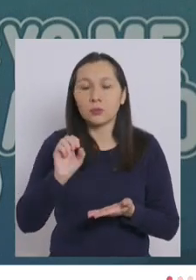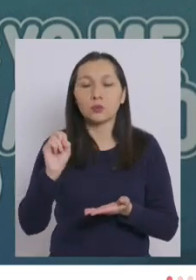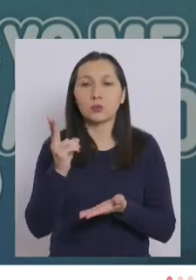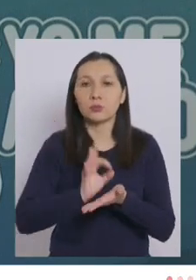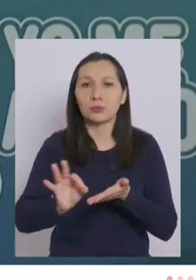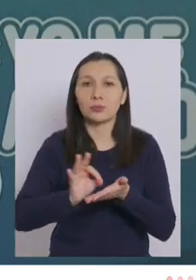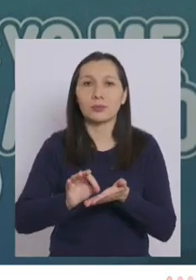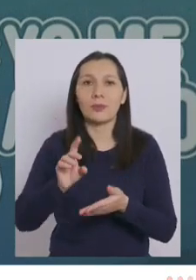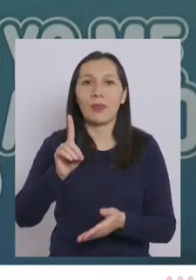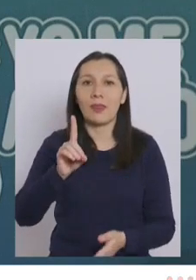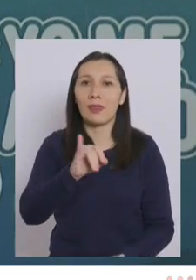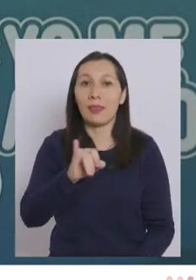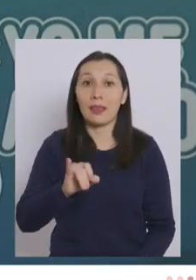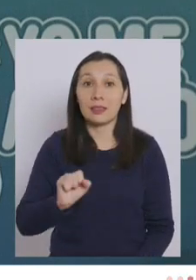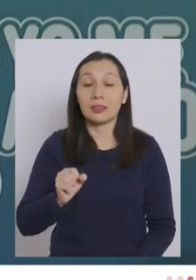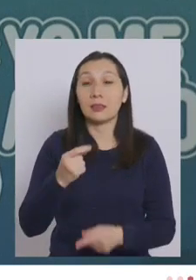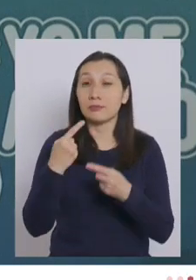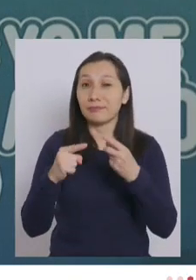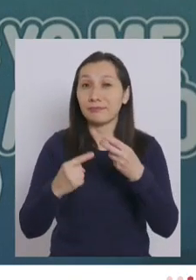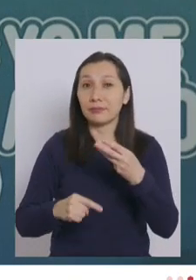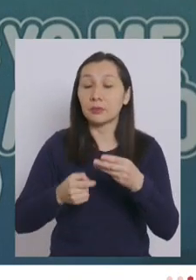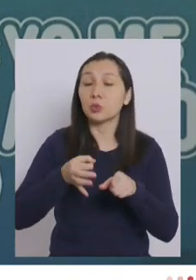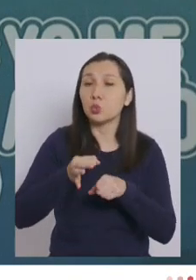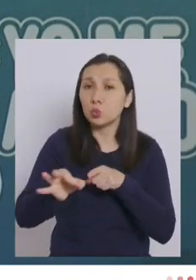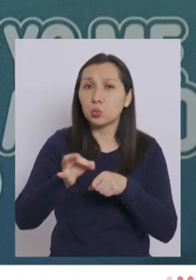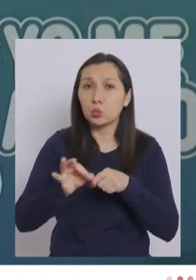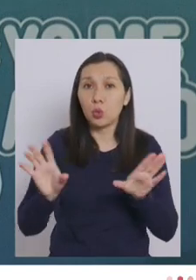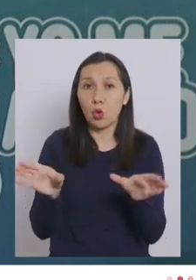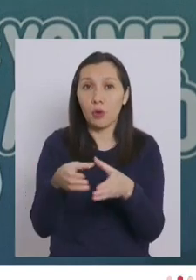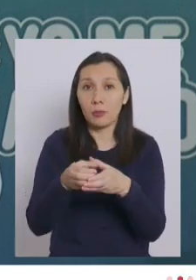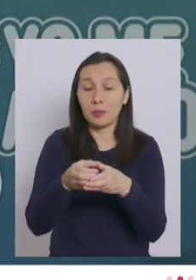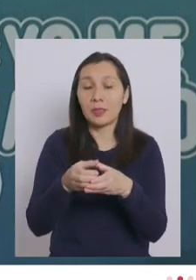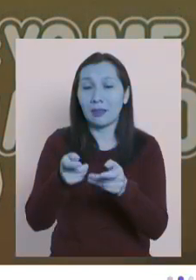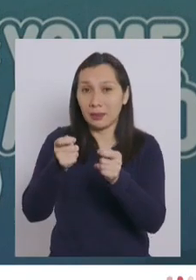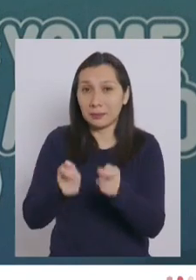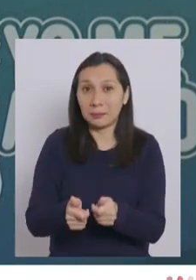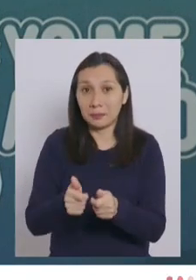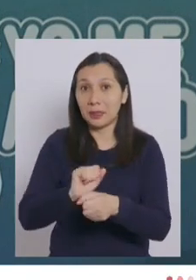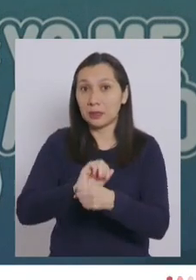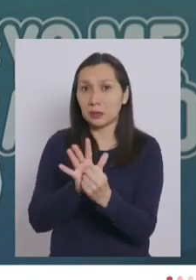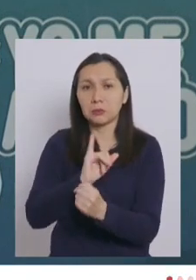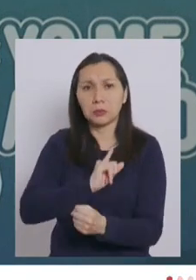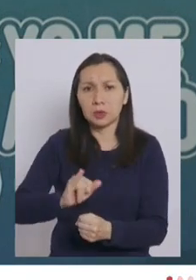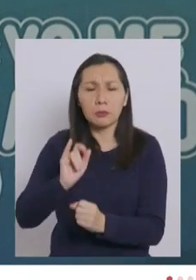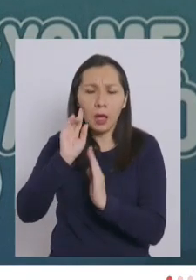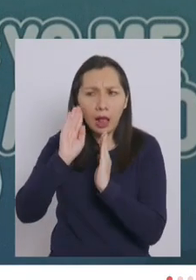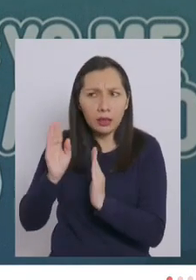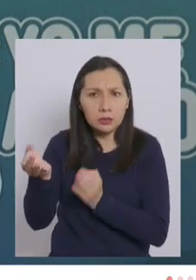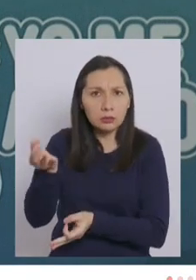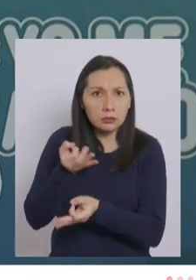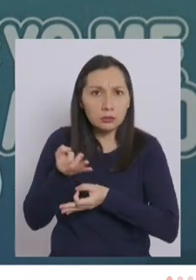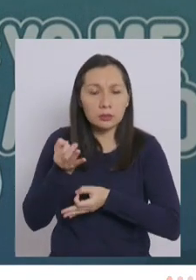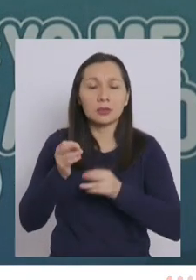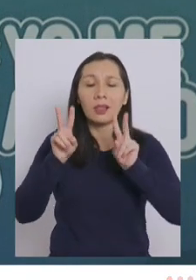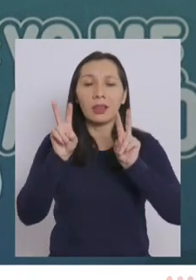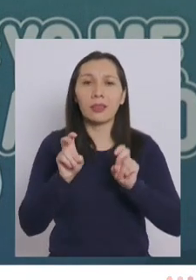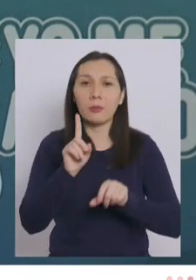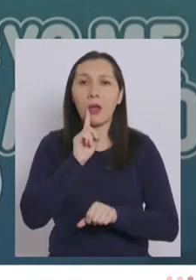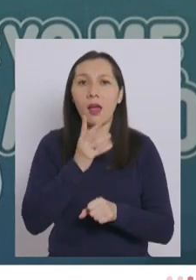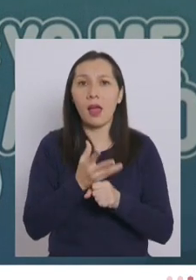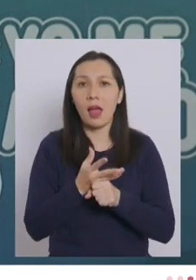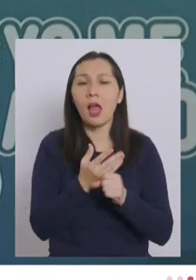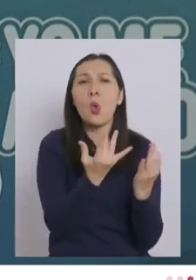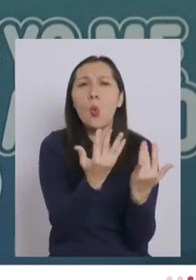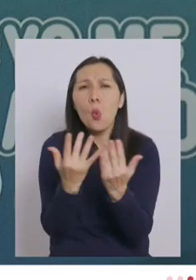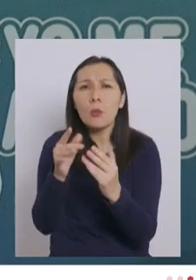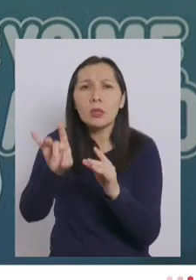Paula Daza, ya que entre las diferentes sugerencias del Comité de Expertos en Pandemia, que nosotros siempre escuchamos, está el tema de la